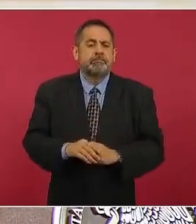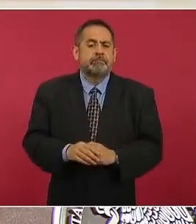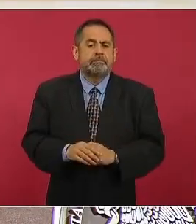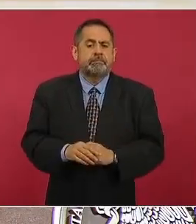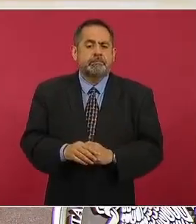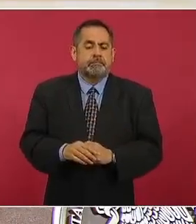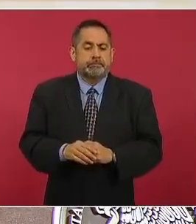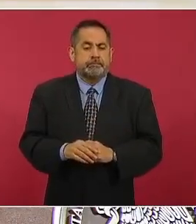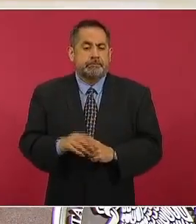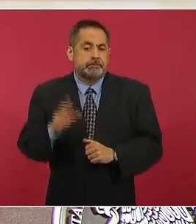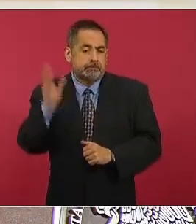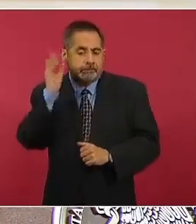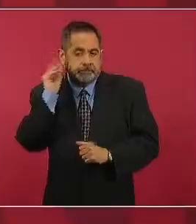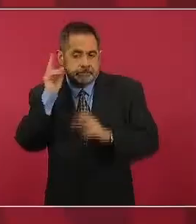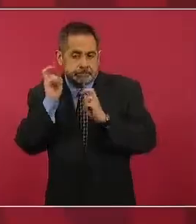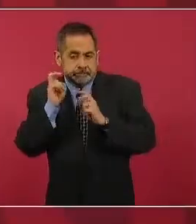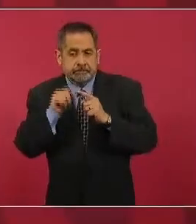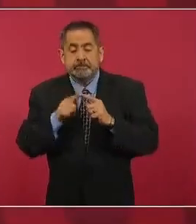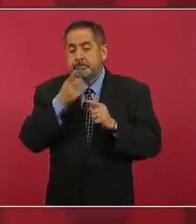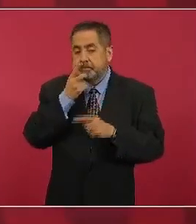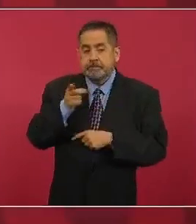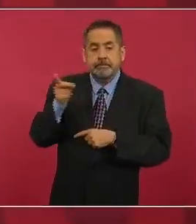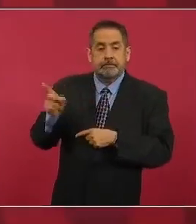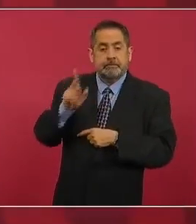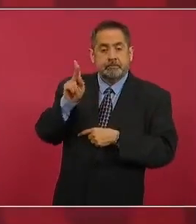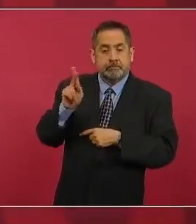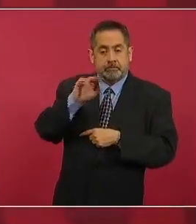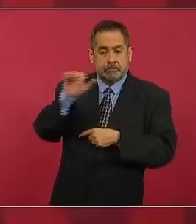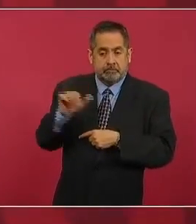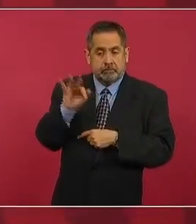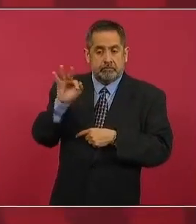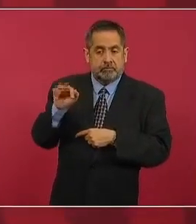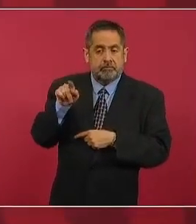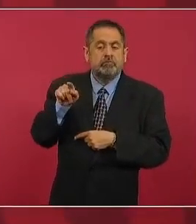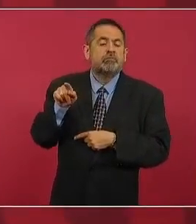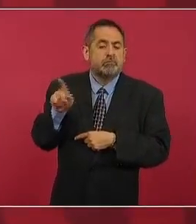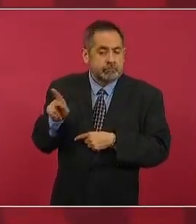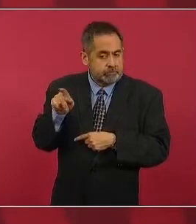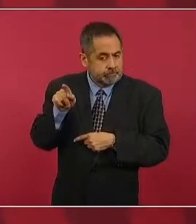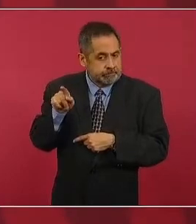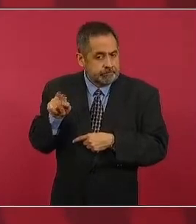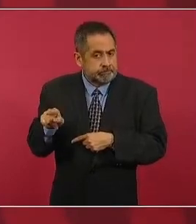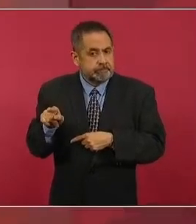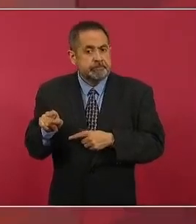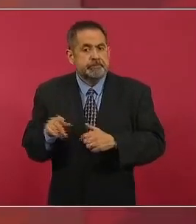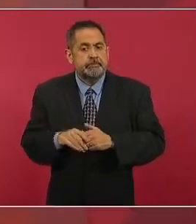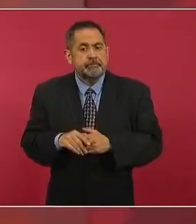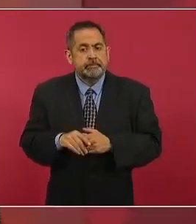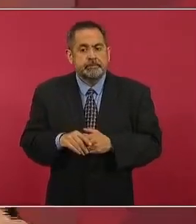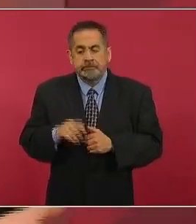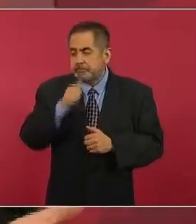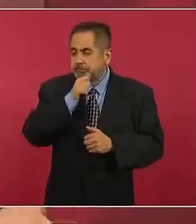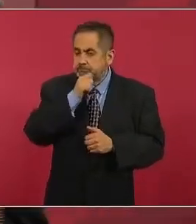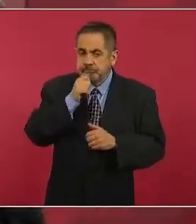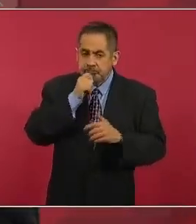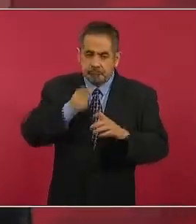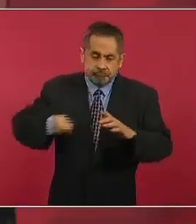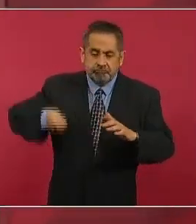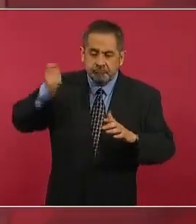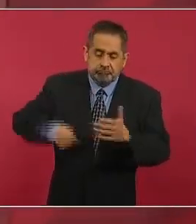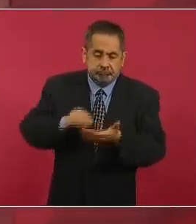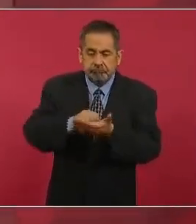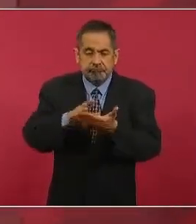y los audios hablan del Poder Judicial pero todavía no se ha resuelto el caso